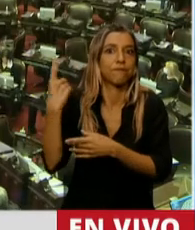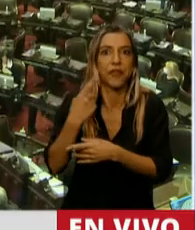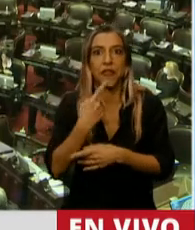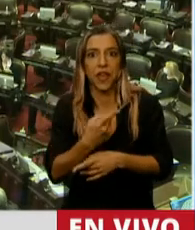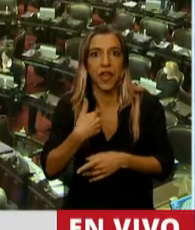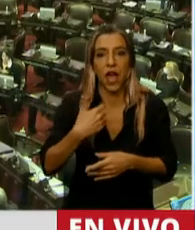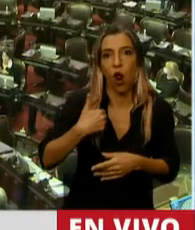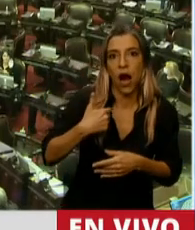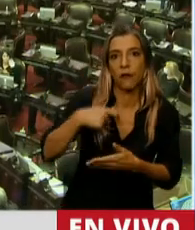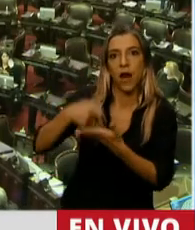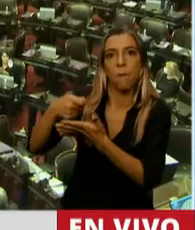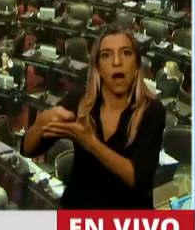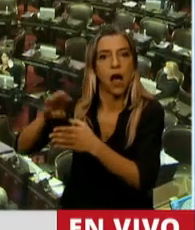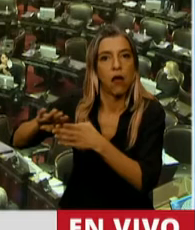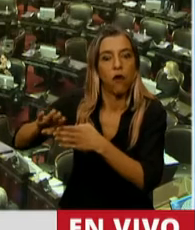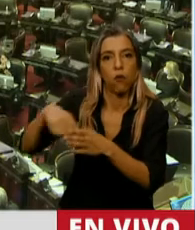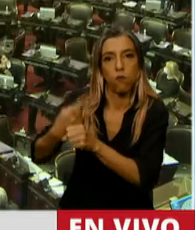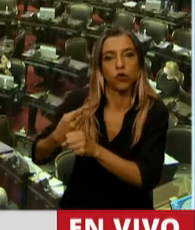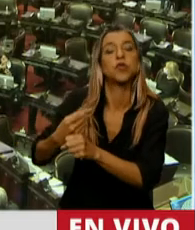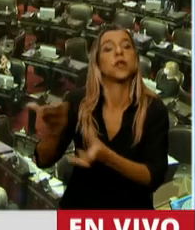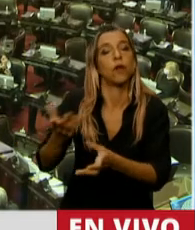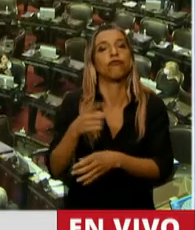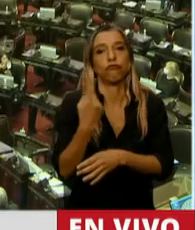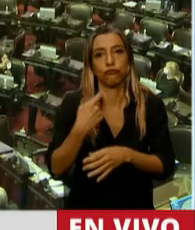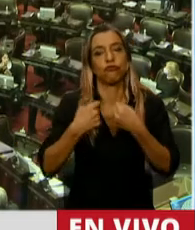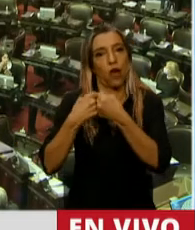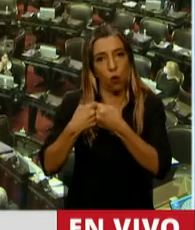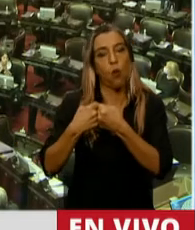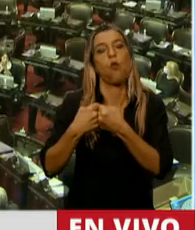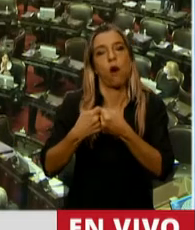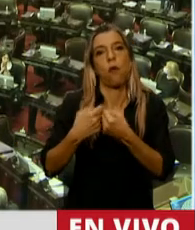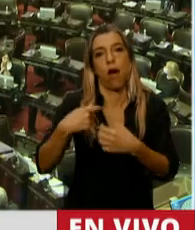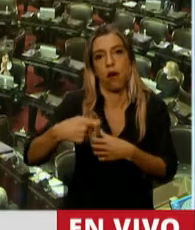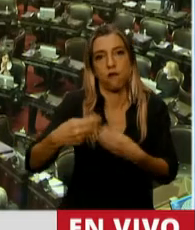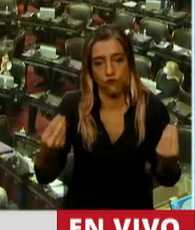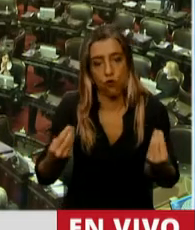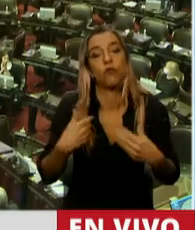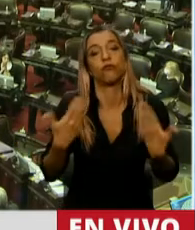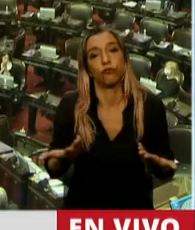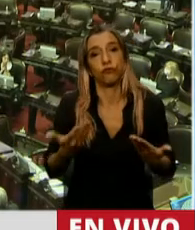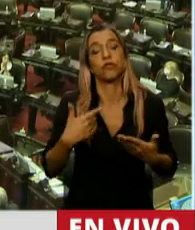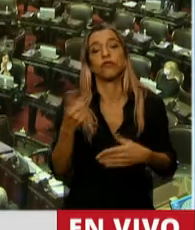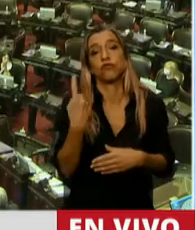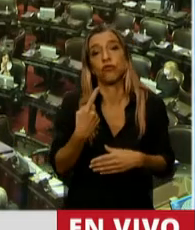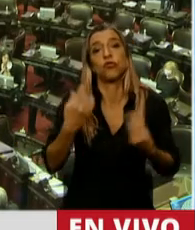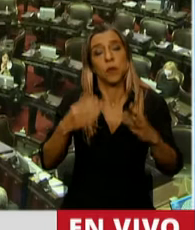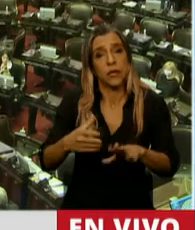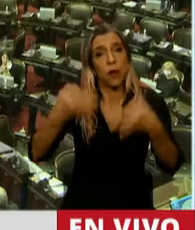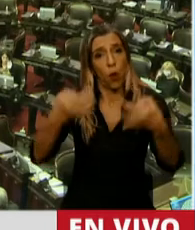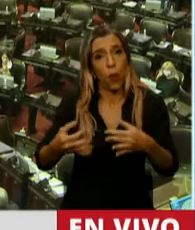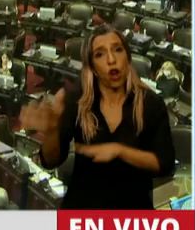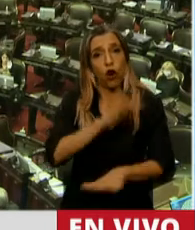ser cumplidos. Así que para empezar a hablar del presupuesto hay que tener en claro que nuestro gobierno empezó por donde tenía que empezar, a